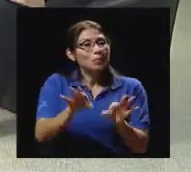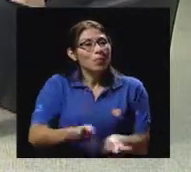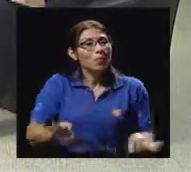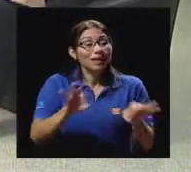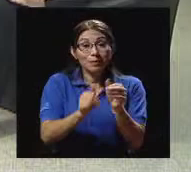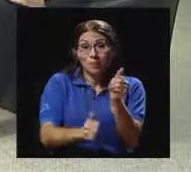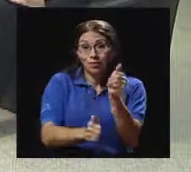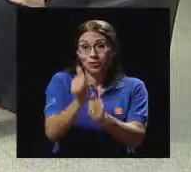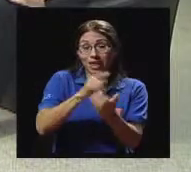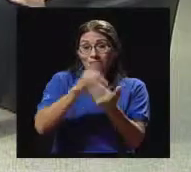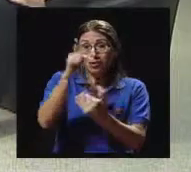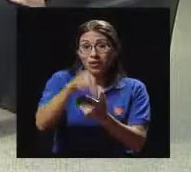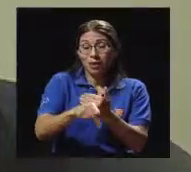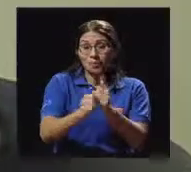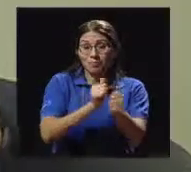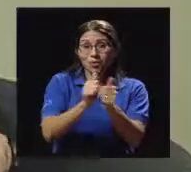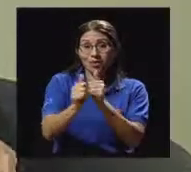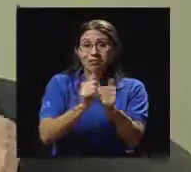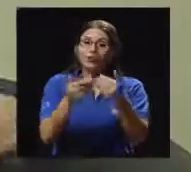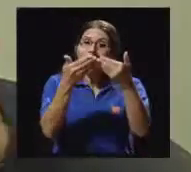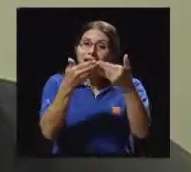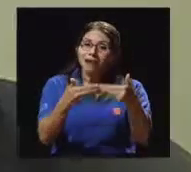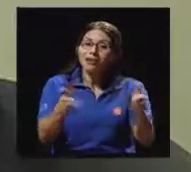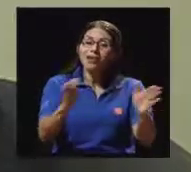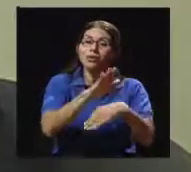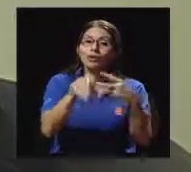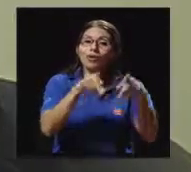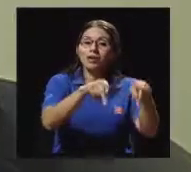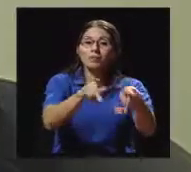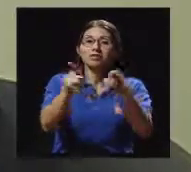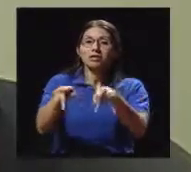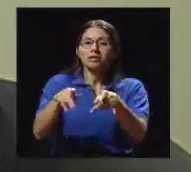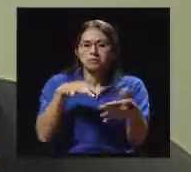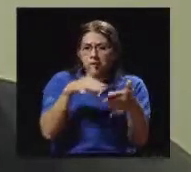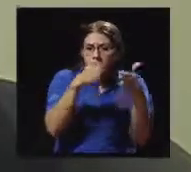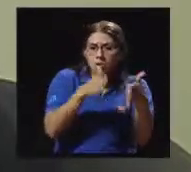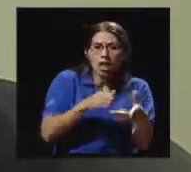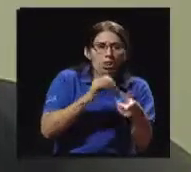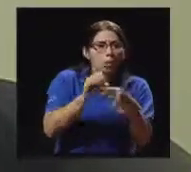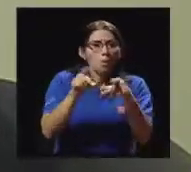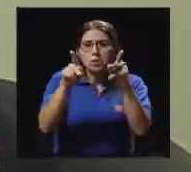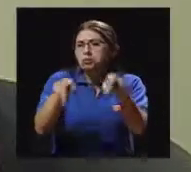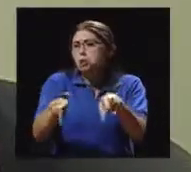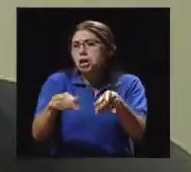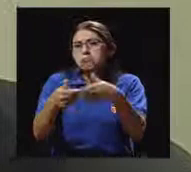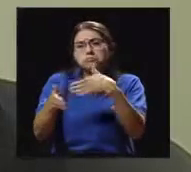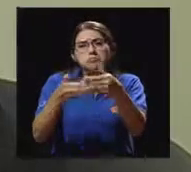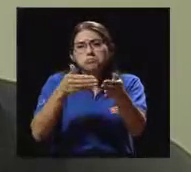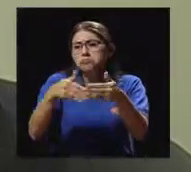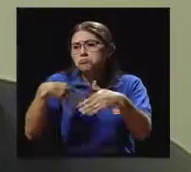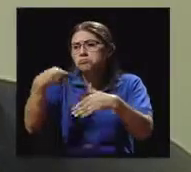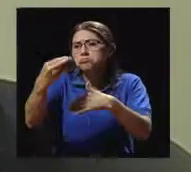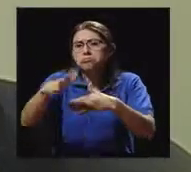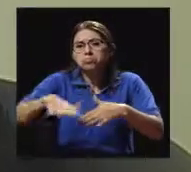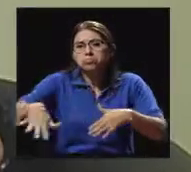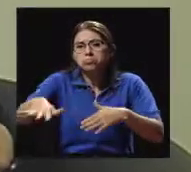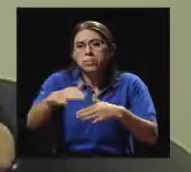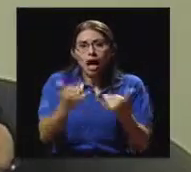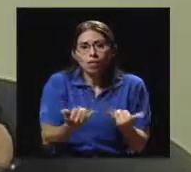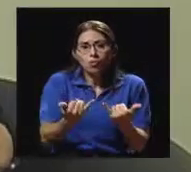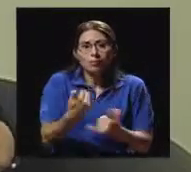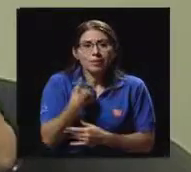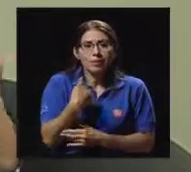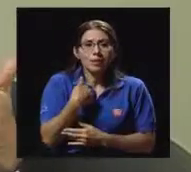están abiertos al público, tanto para el estudiante como para el particular, la persona particular, ¿verdad? Actualmente